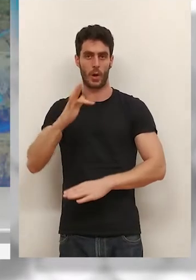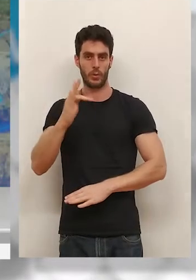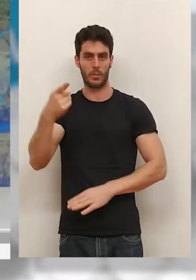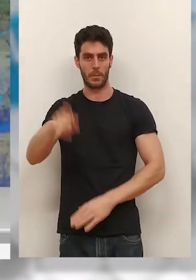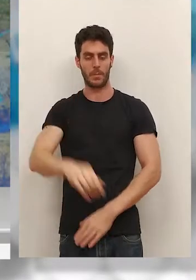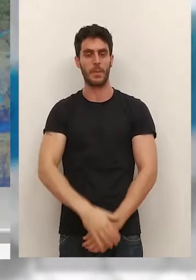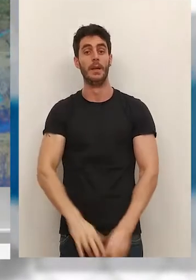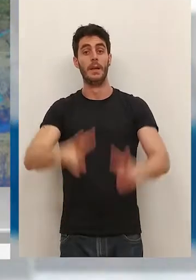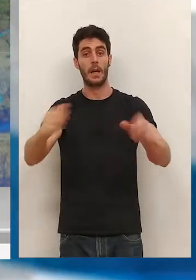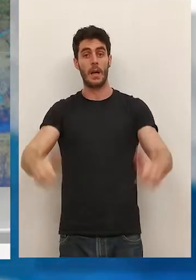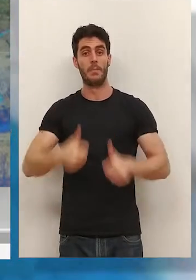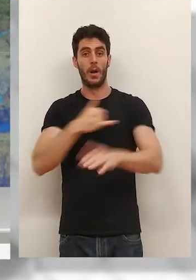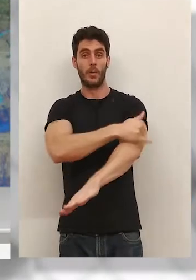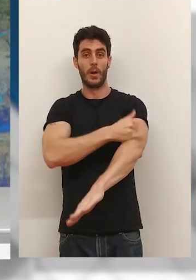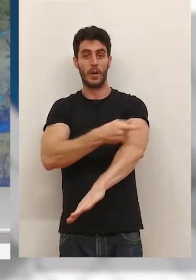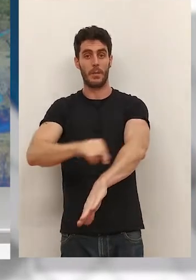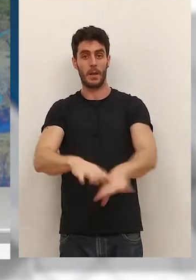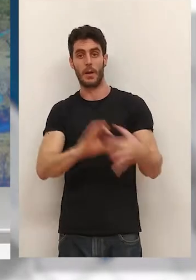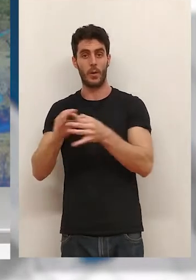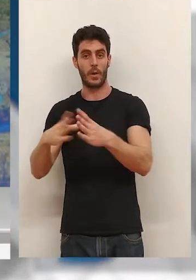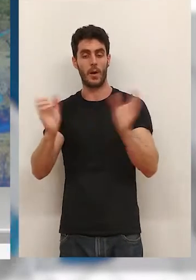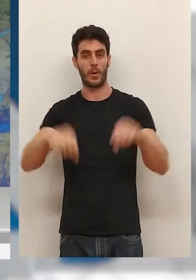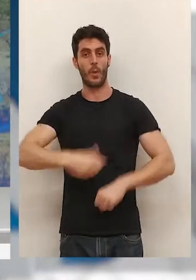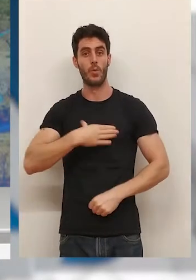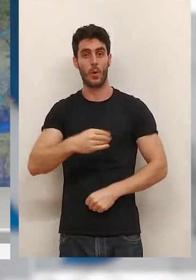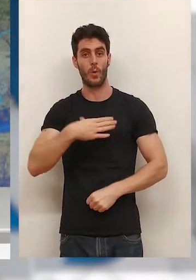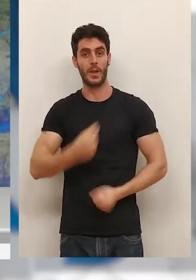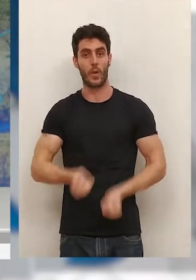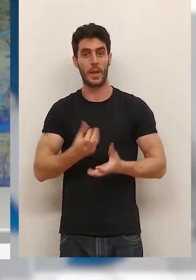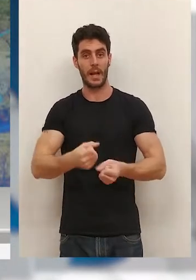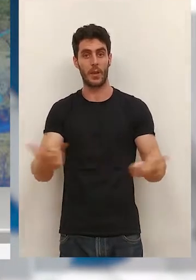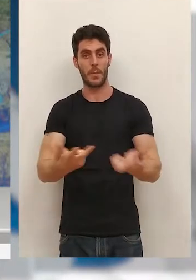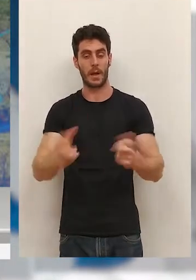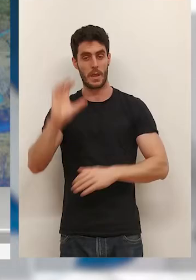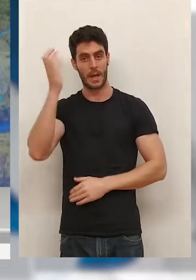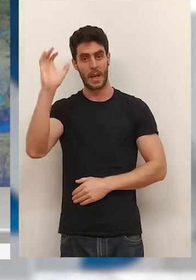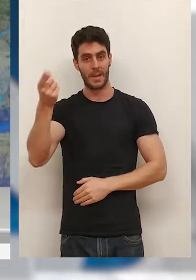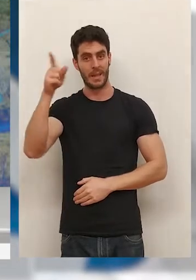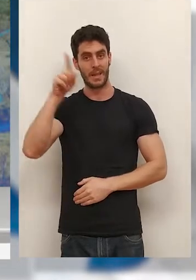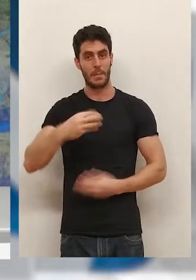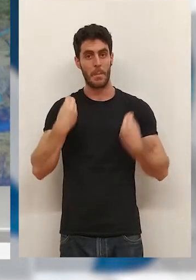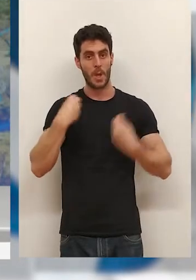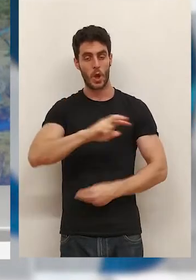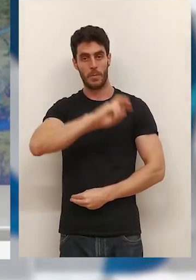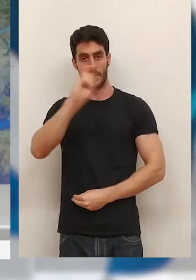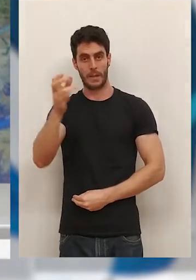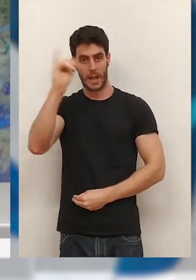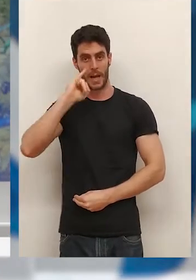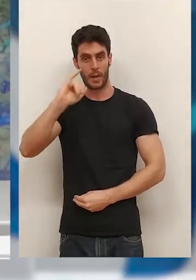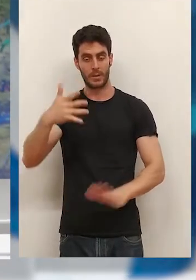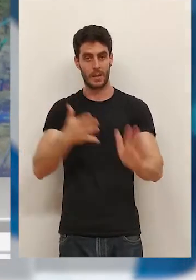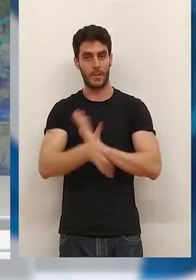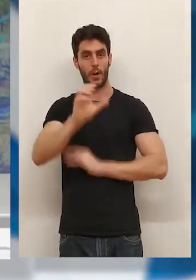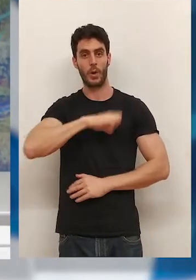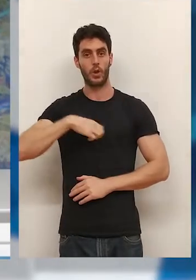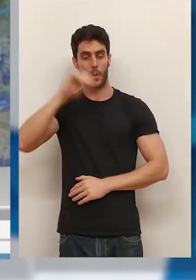Más asuntos. El gobierno regional e Izquierda Unida han acordado un documento de declaración de emergencia climática y de biodiversidad. La Rioja es así la quinta